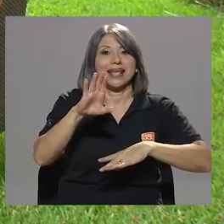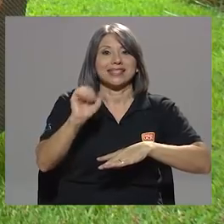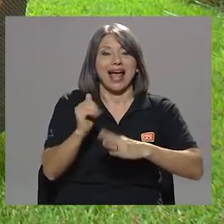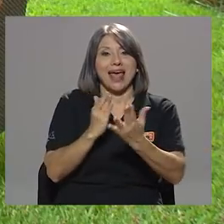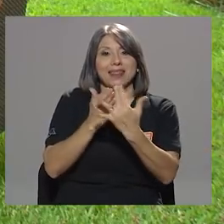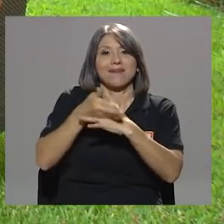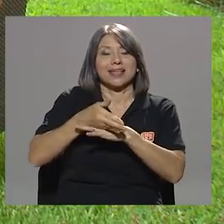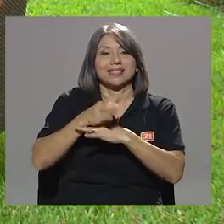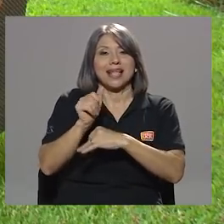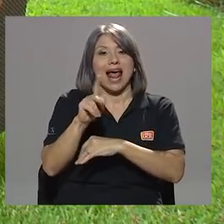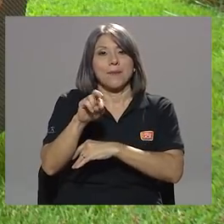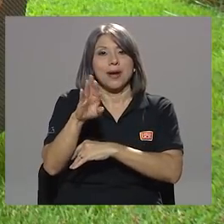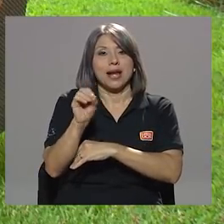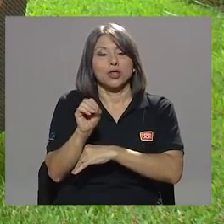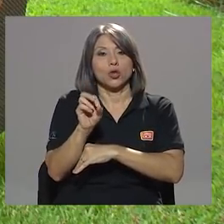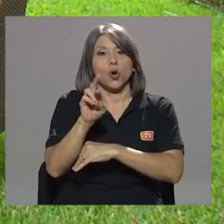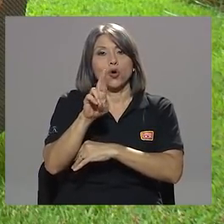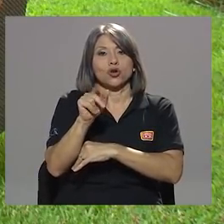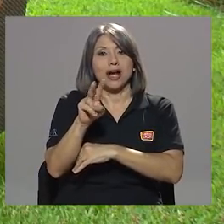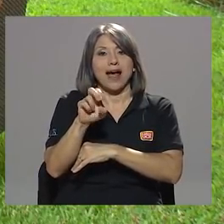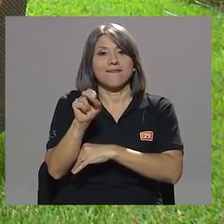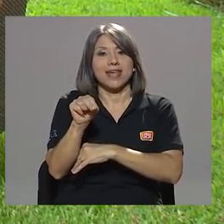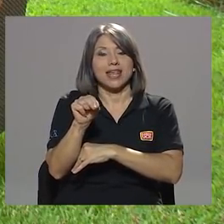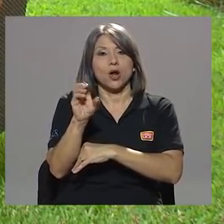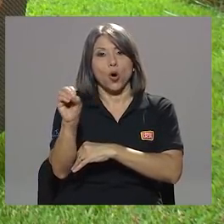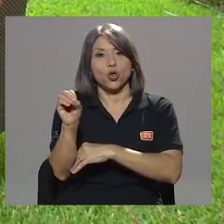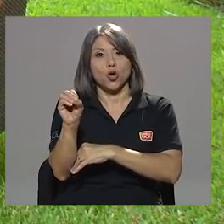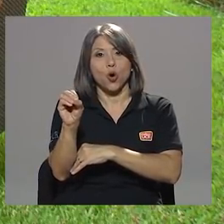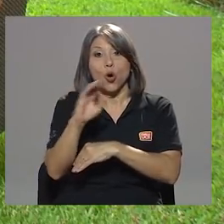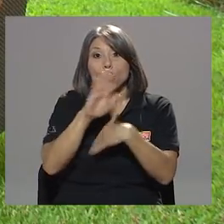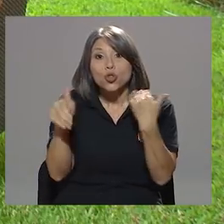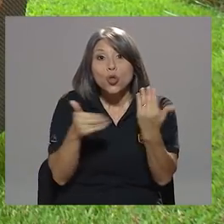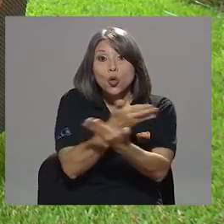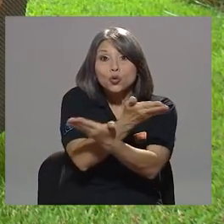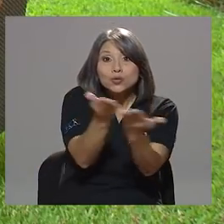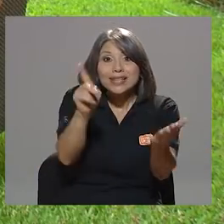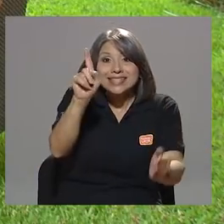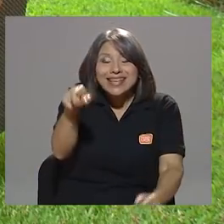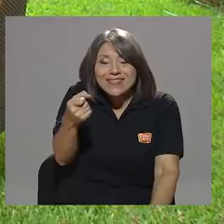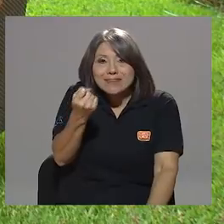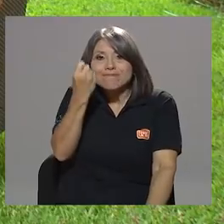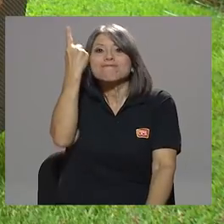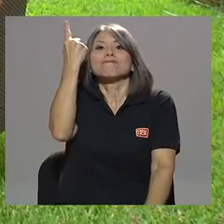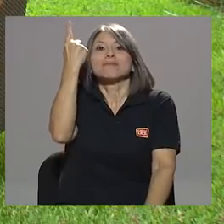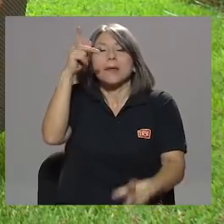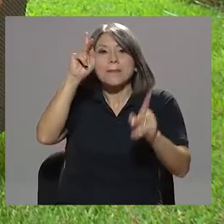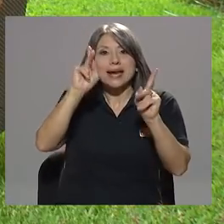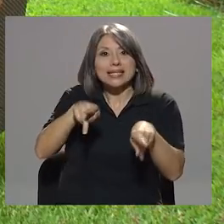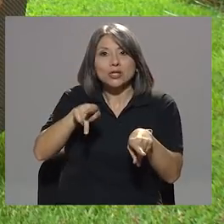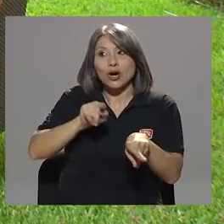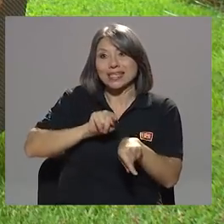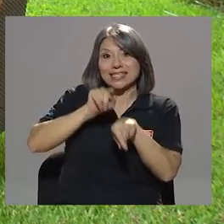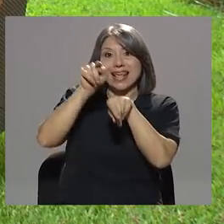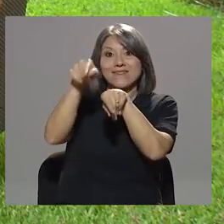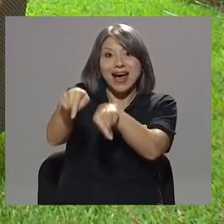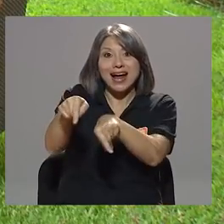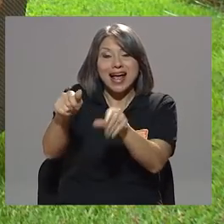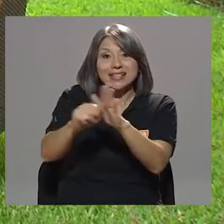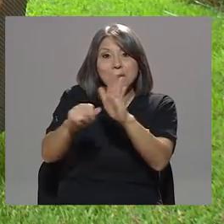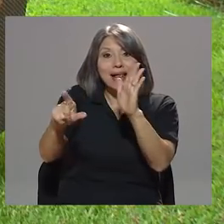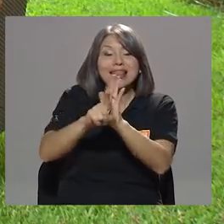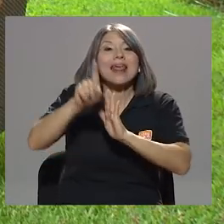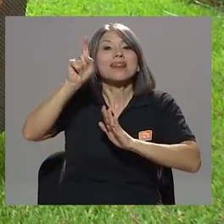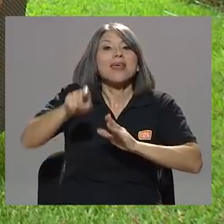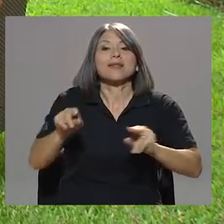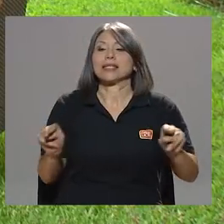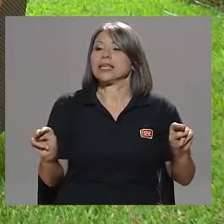Todo costarricense tiene que tener claro que las personas que van a la Asamblea Legislativa van con imparcialidad y con